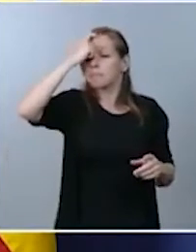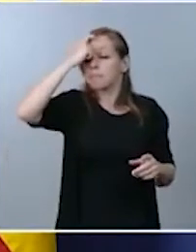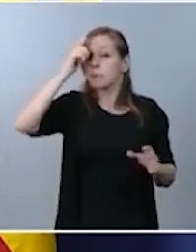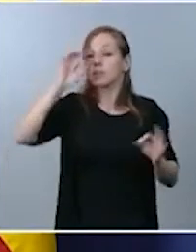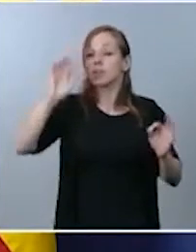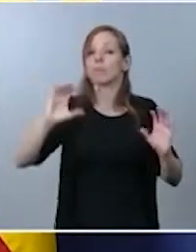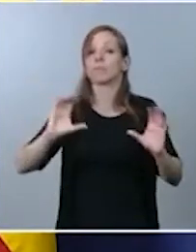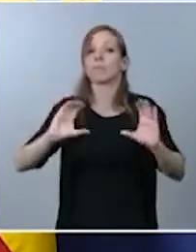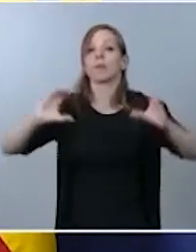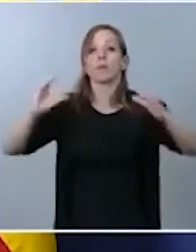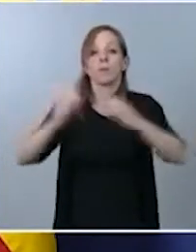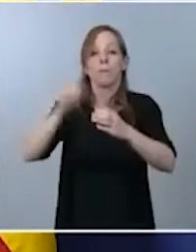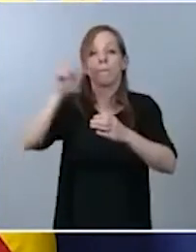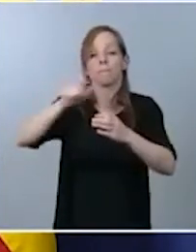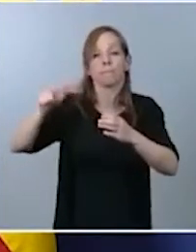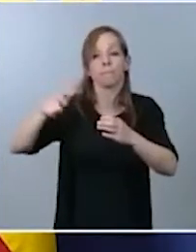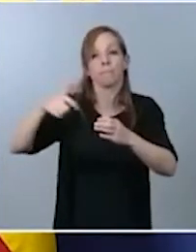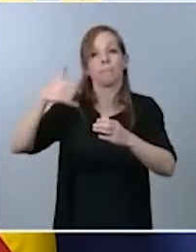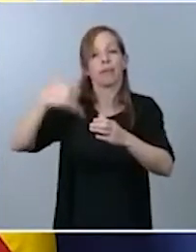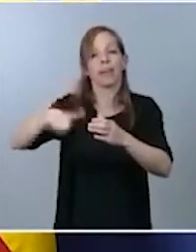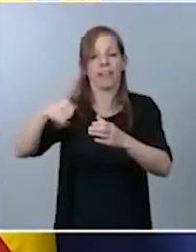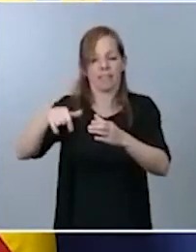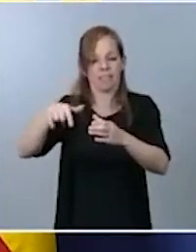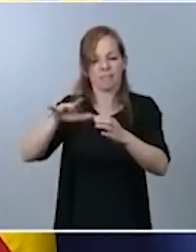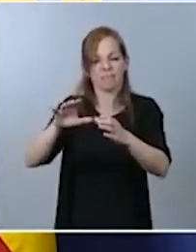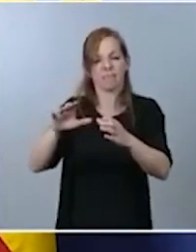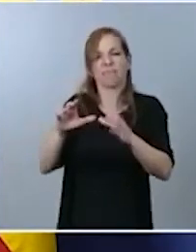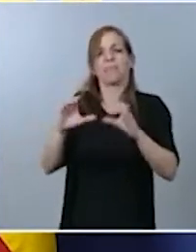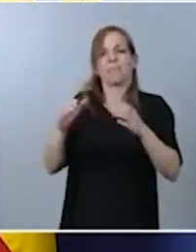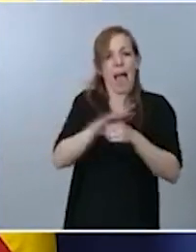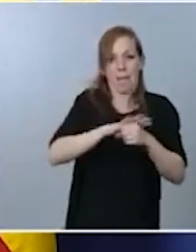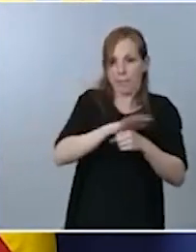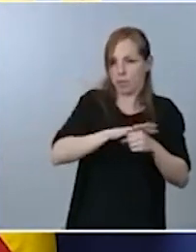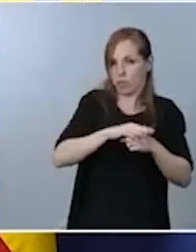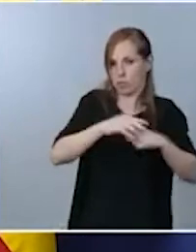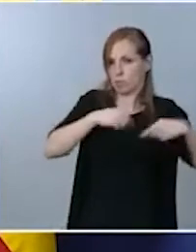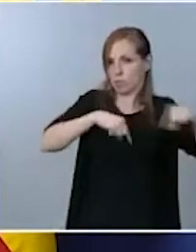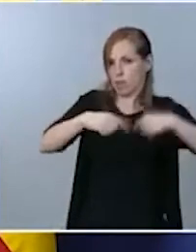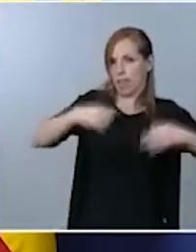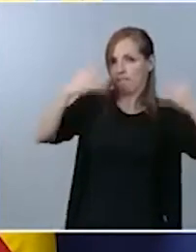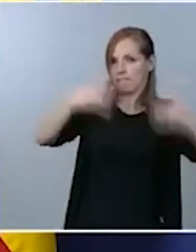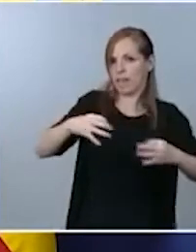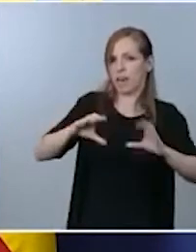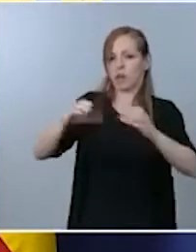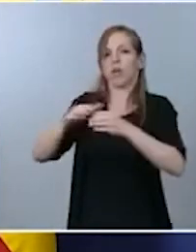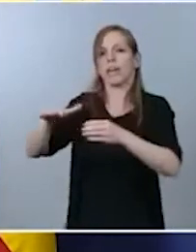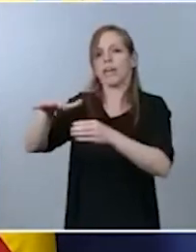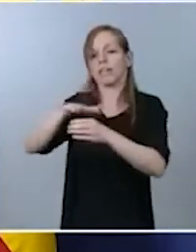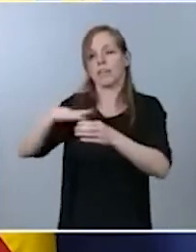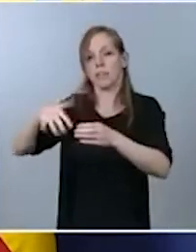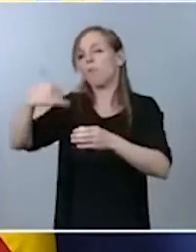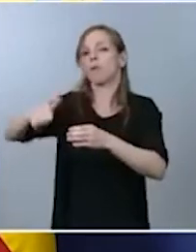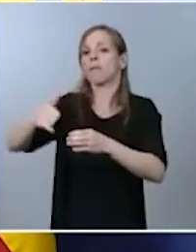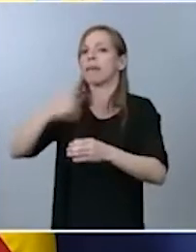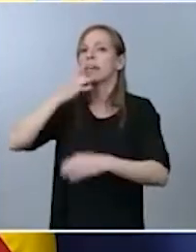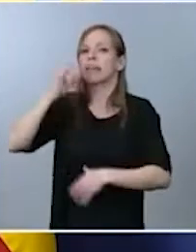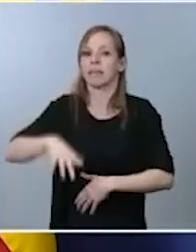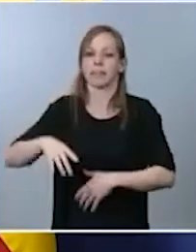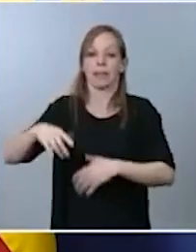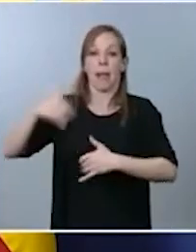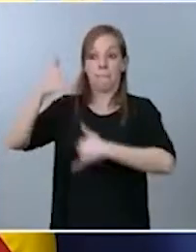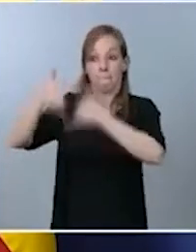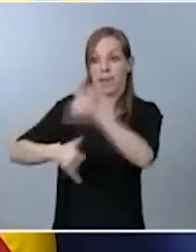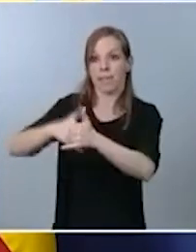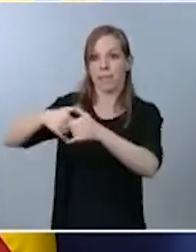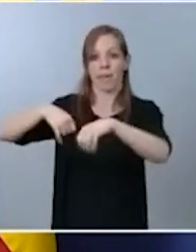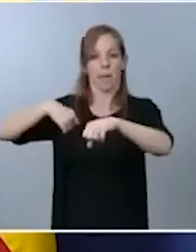seguridad vial colectivos vulnerables? Pues fundamentalmente a los motoristas, a los ciclistas y a los peatones. Es decir, aquellos que